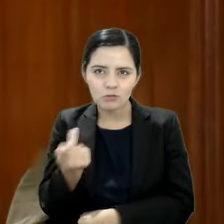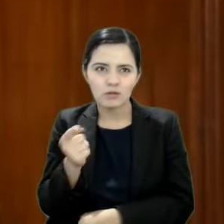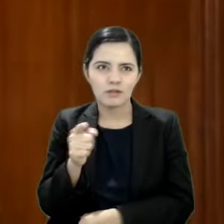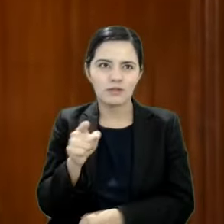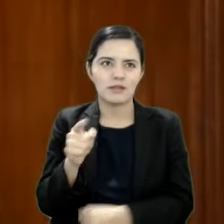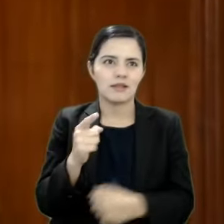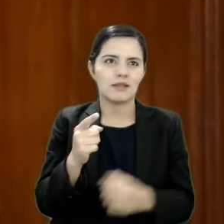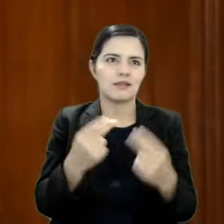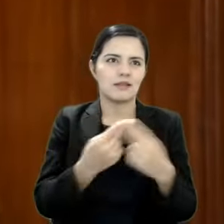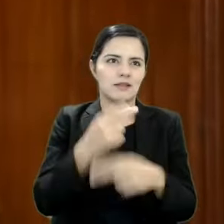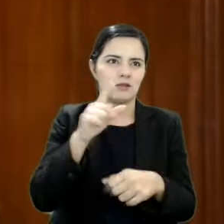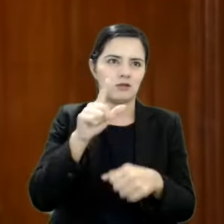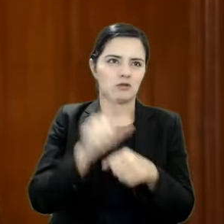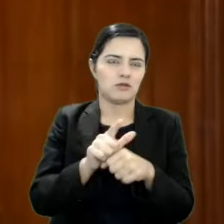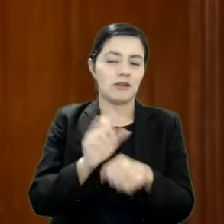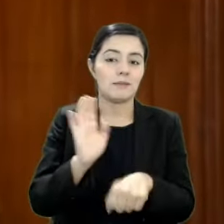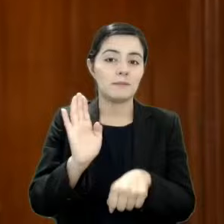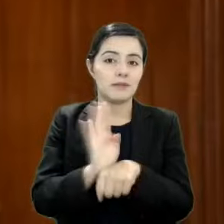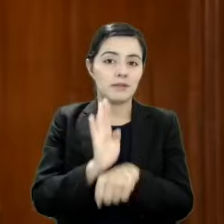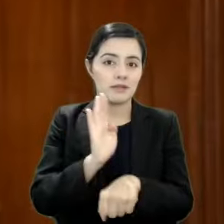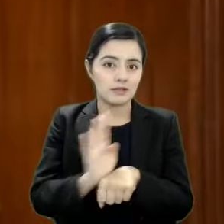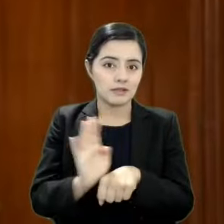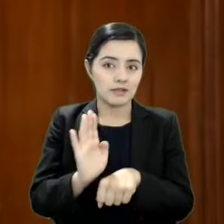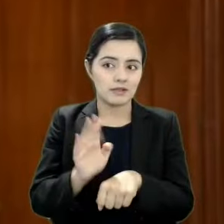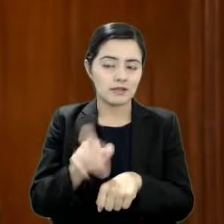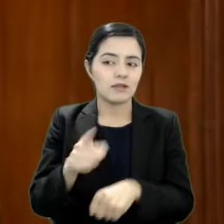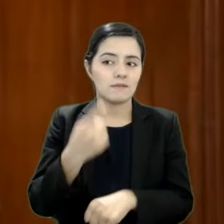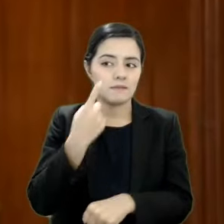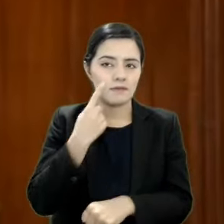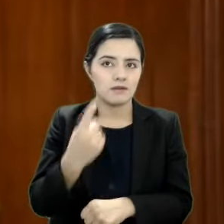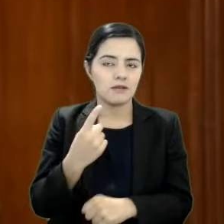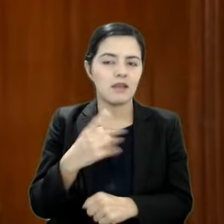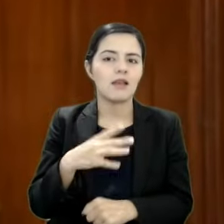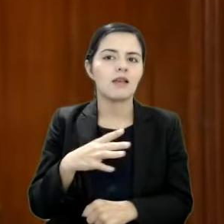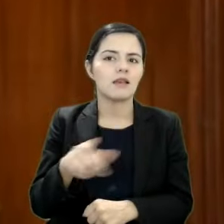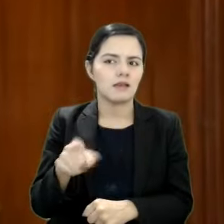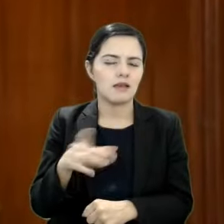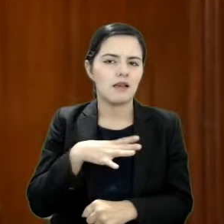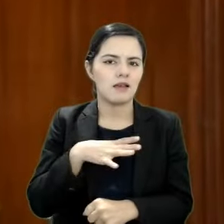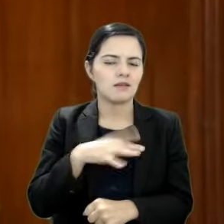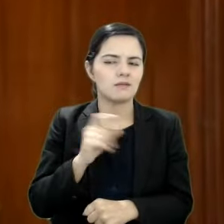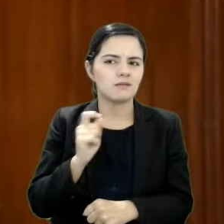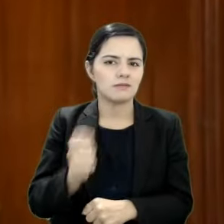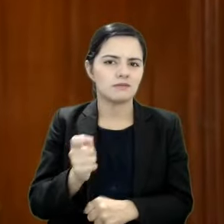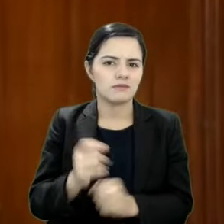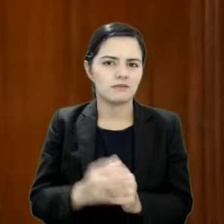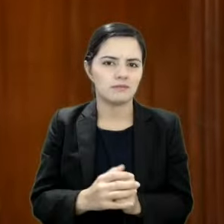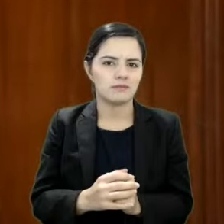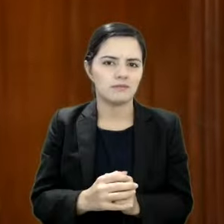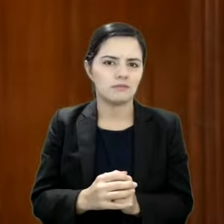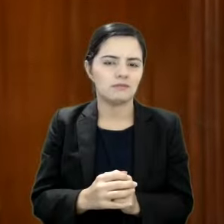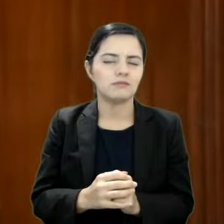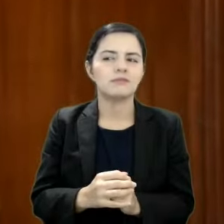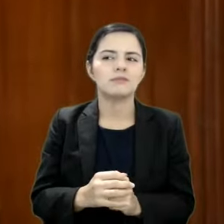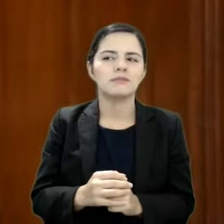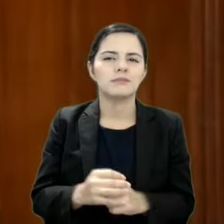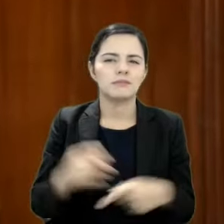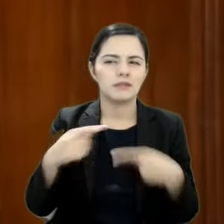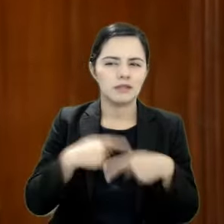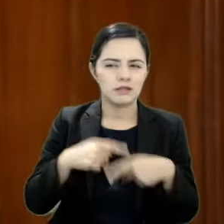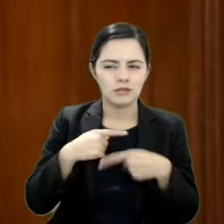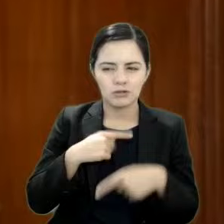ha reportado que ha dado un panorama general sobre la situación